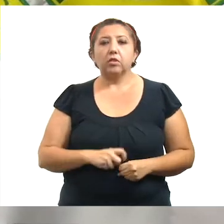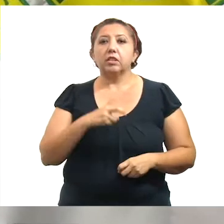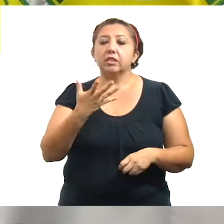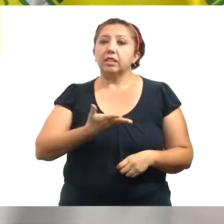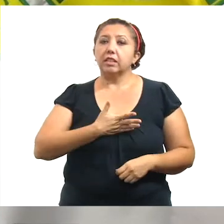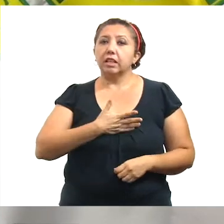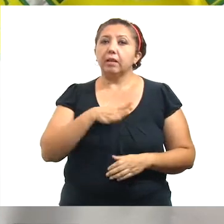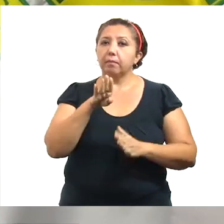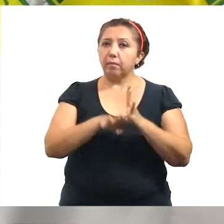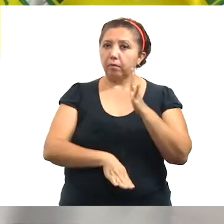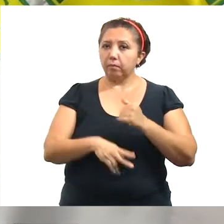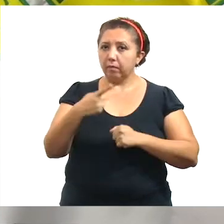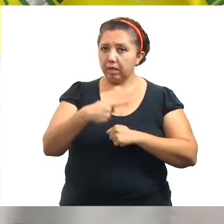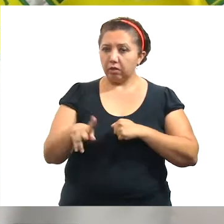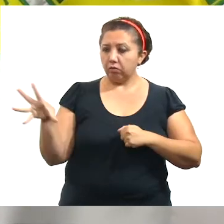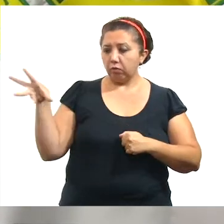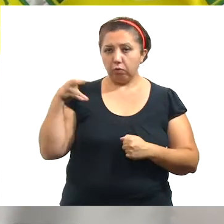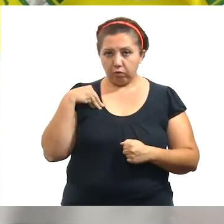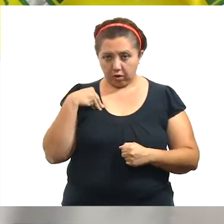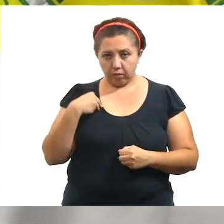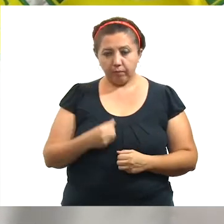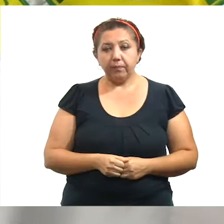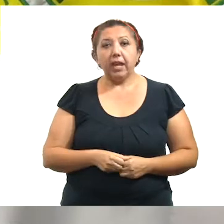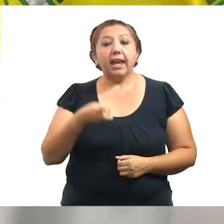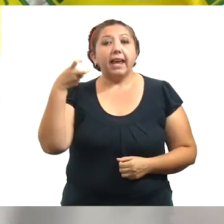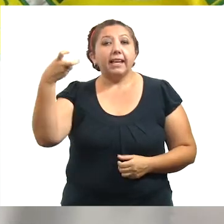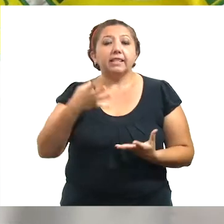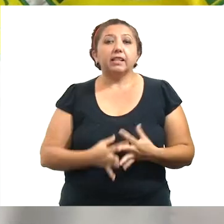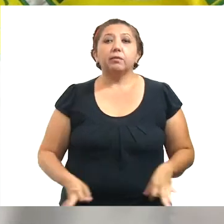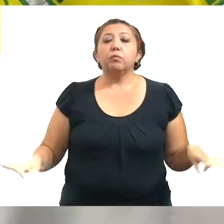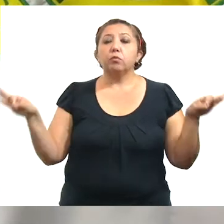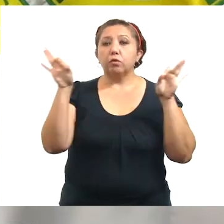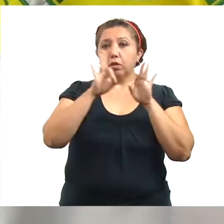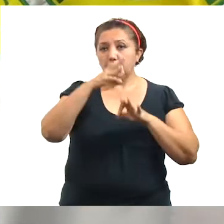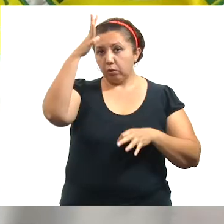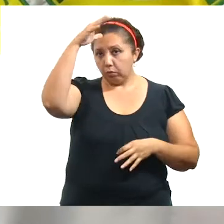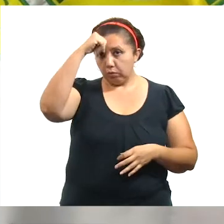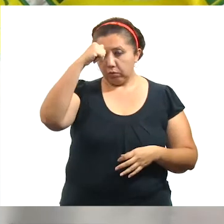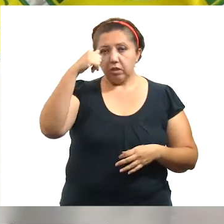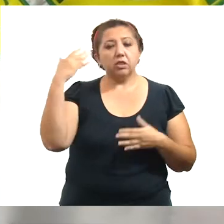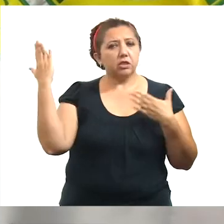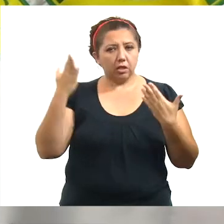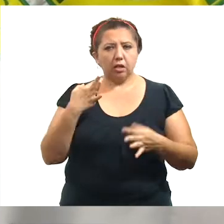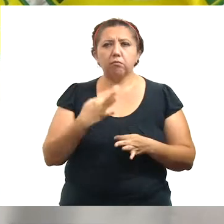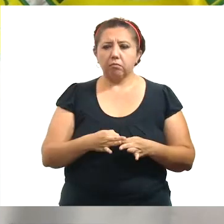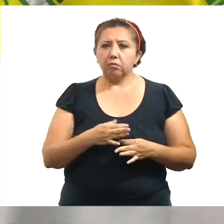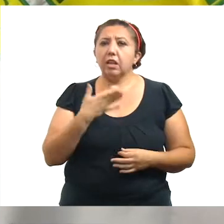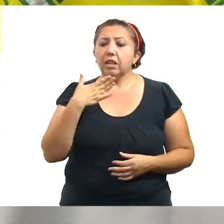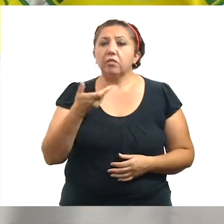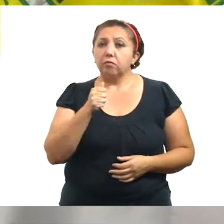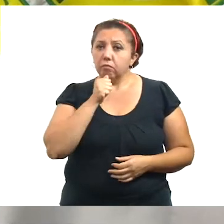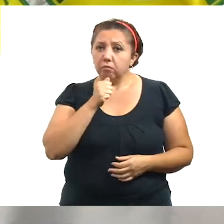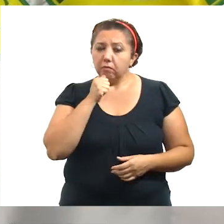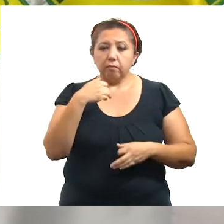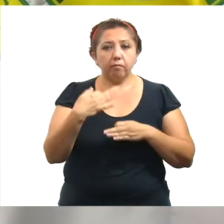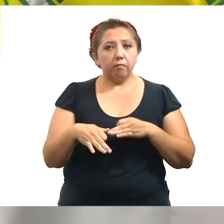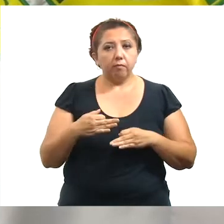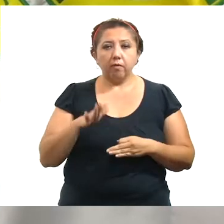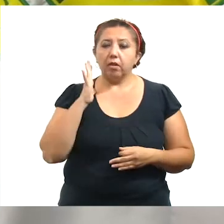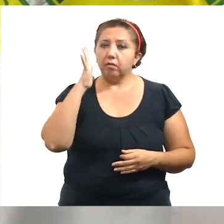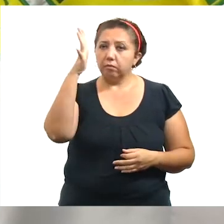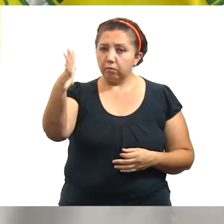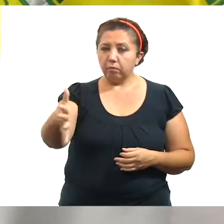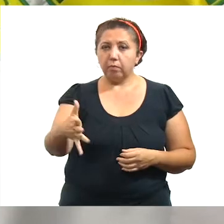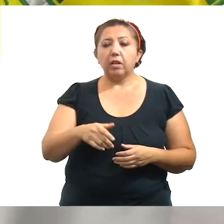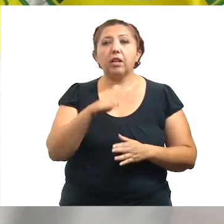se tenga el menor riesgo de contagio posible. Este importante acuerdo llega a tiempo, pues aún tenemos un camino que recorrer juntos para